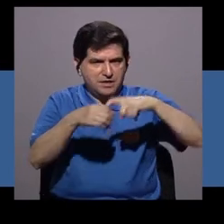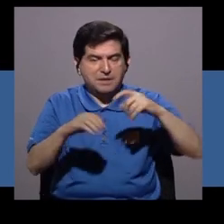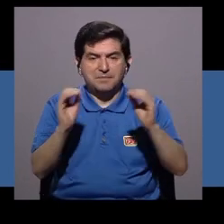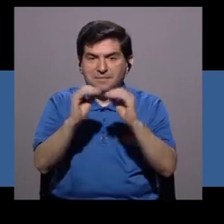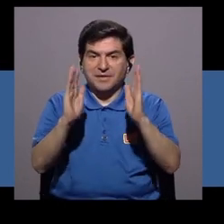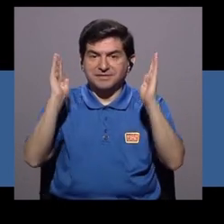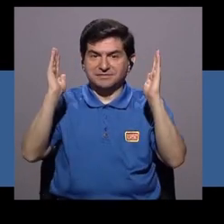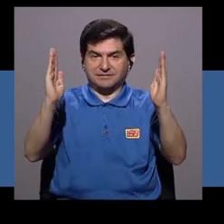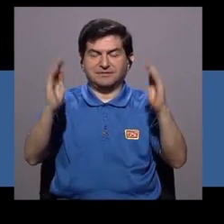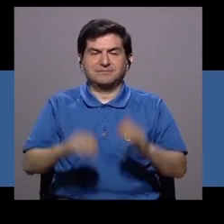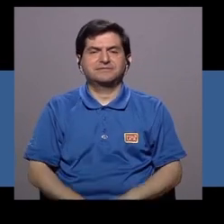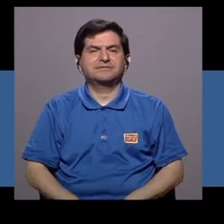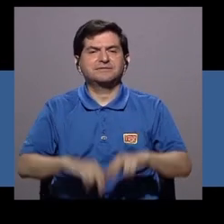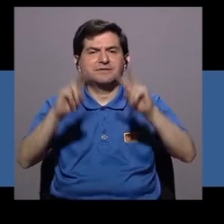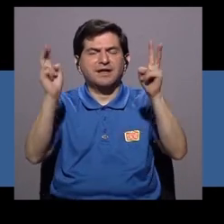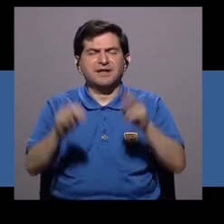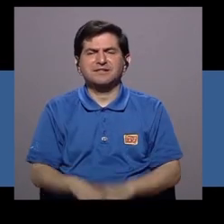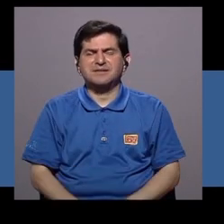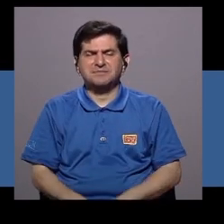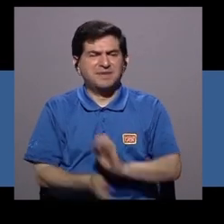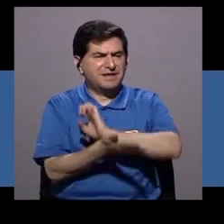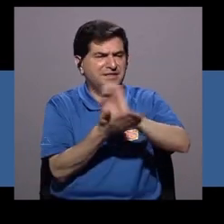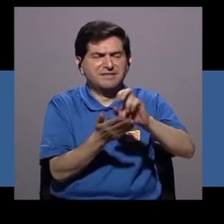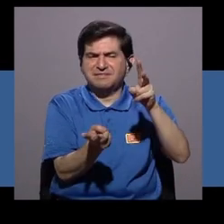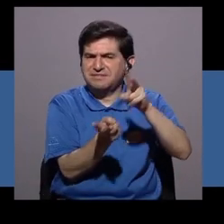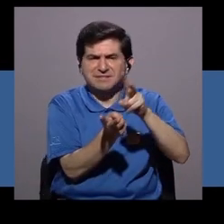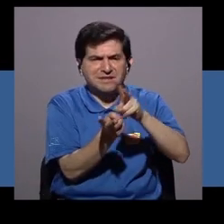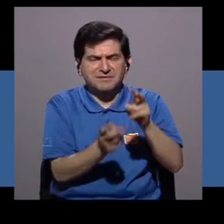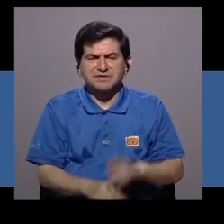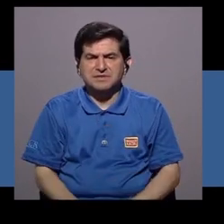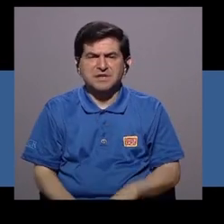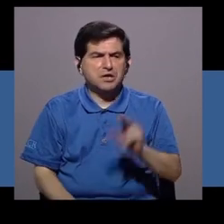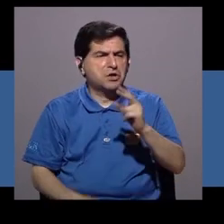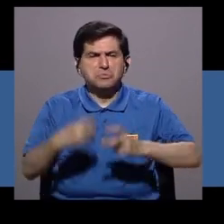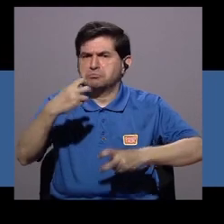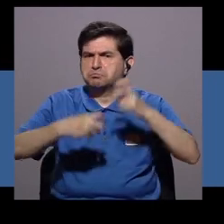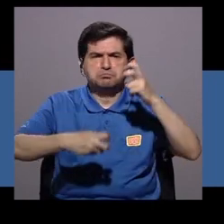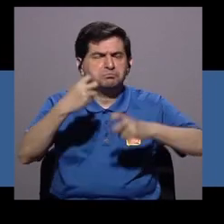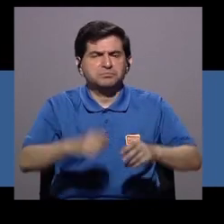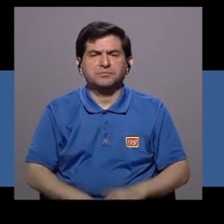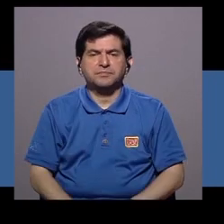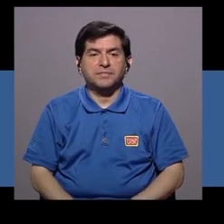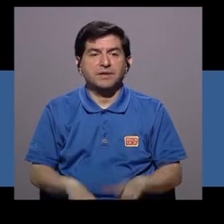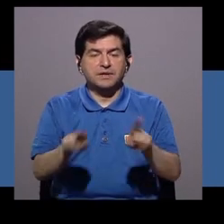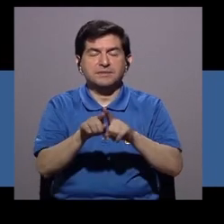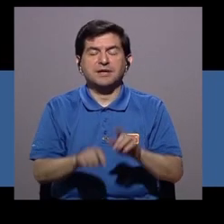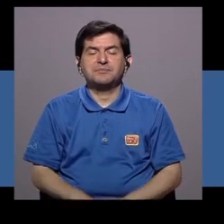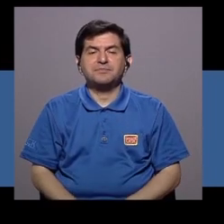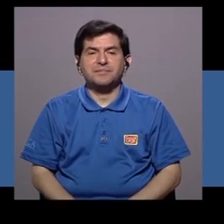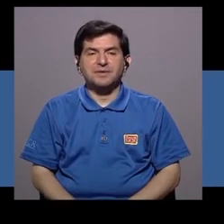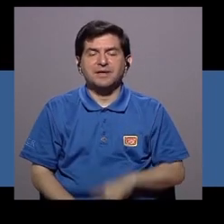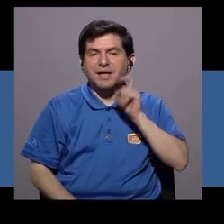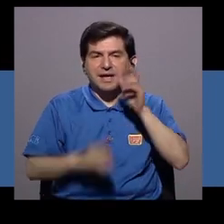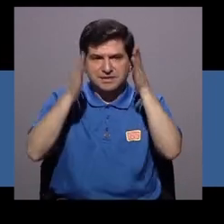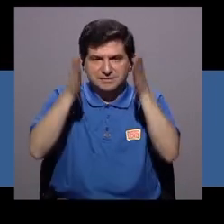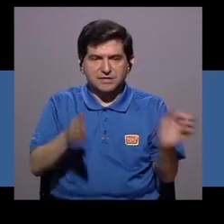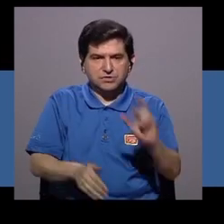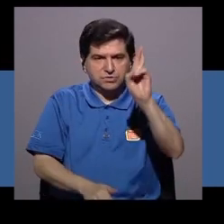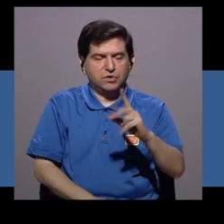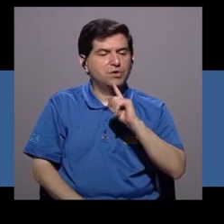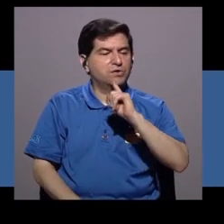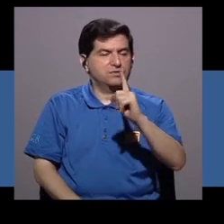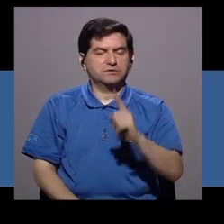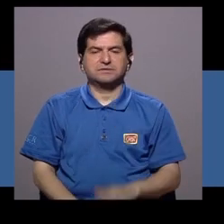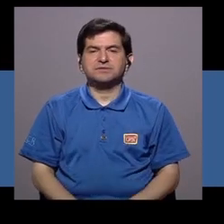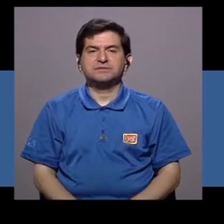la abstinencia tampoco es mayor cosa, y además los sexólogos de Costa Rica nos han dicho que las parejas